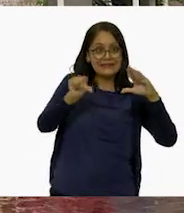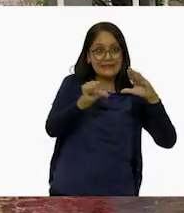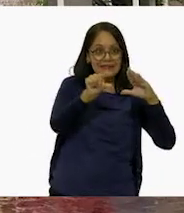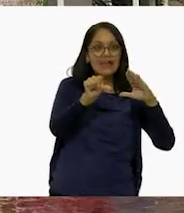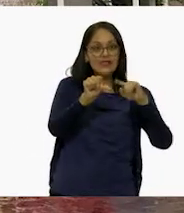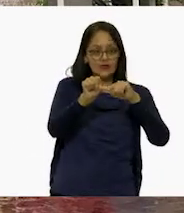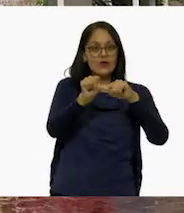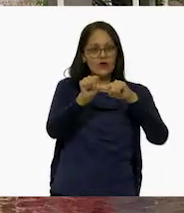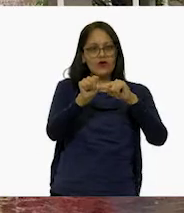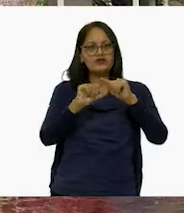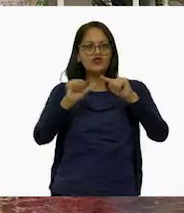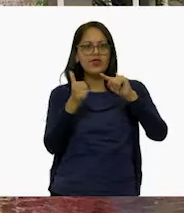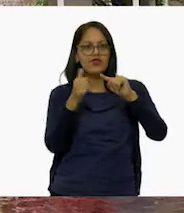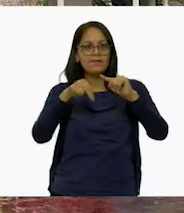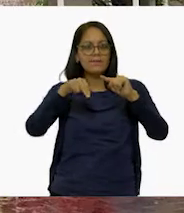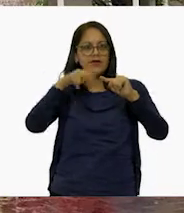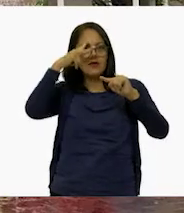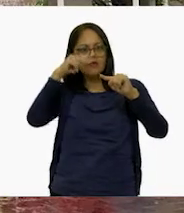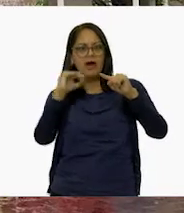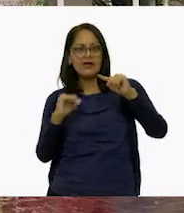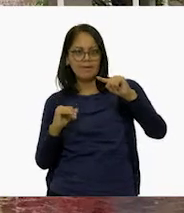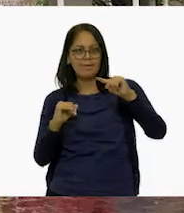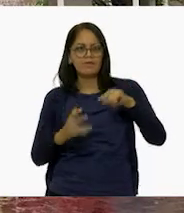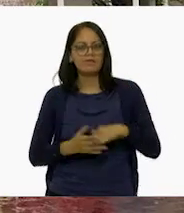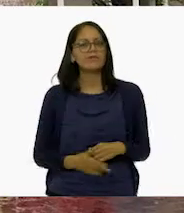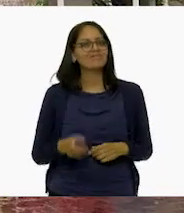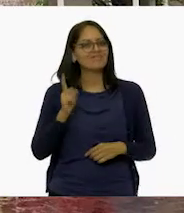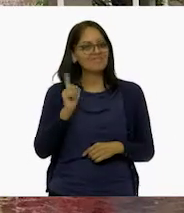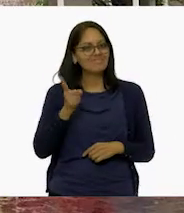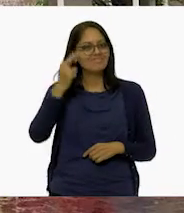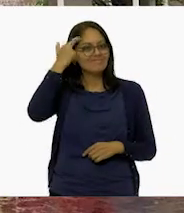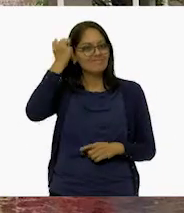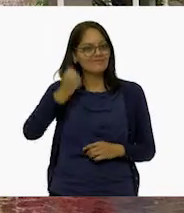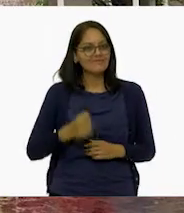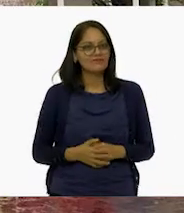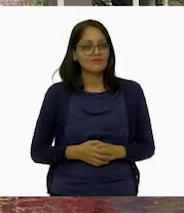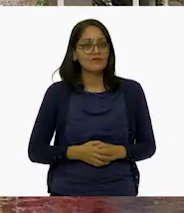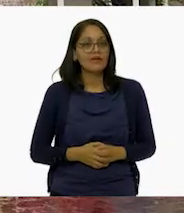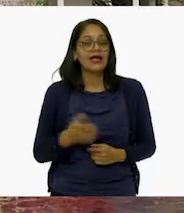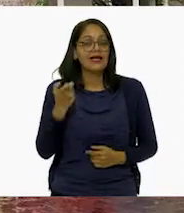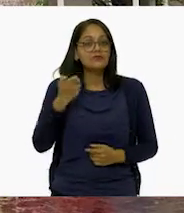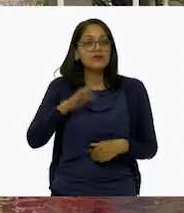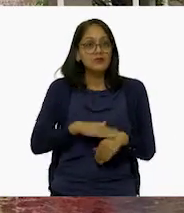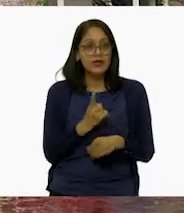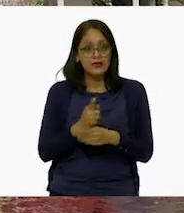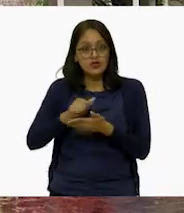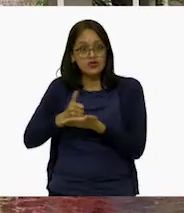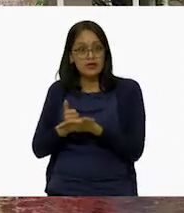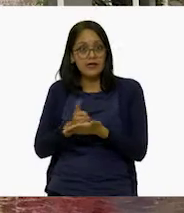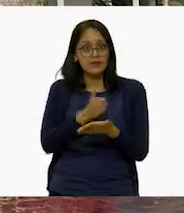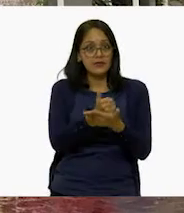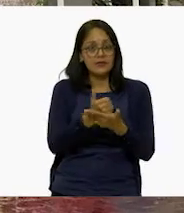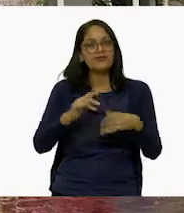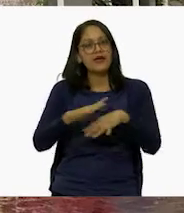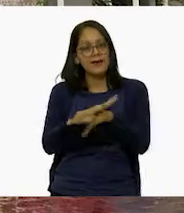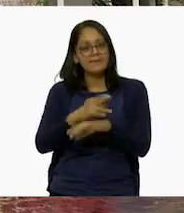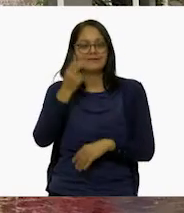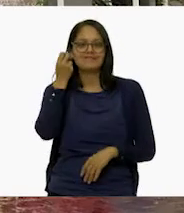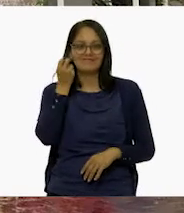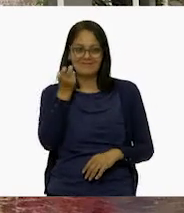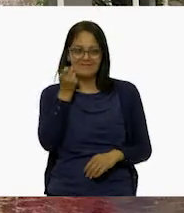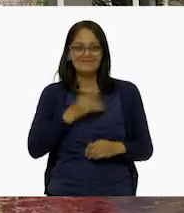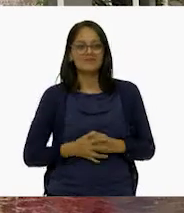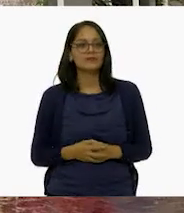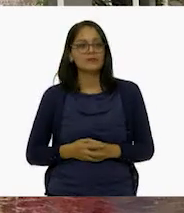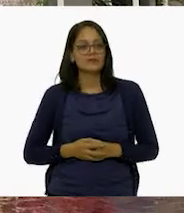del país que la Ciudad de México. Ajá, y ellos ocasionó cambios en ambas ciudades, supongo. Ajá. Así es,